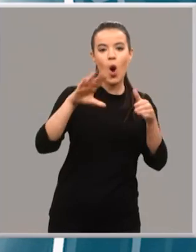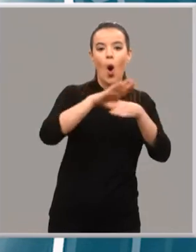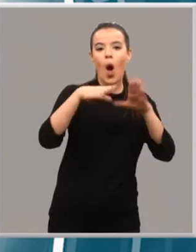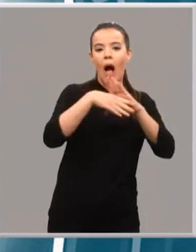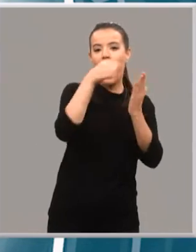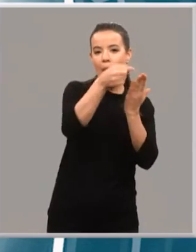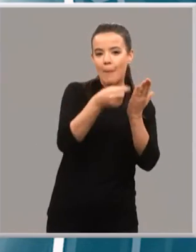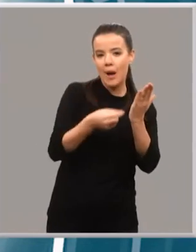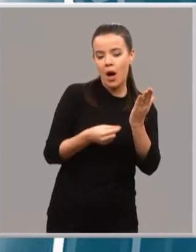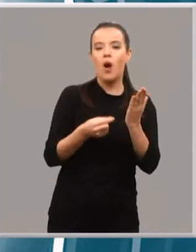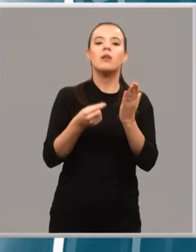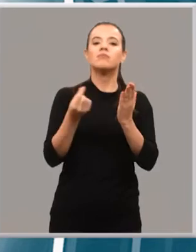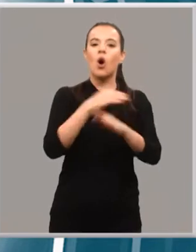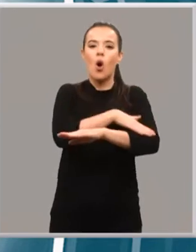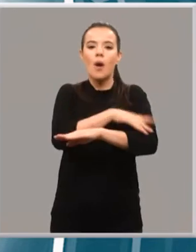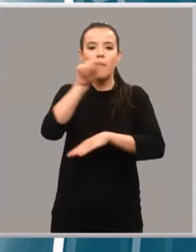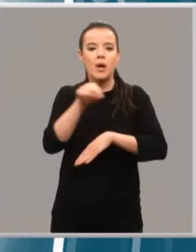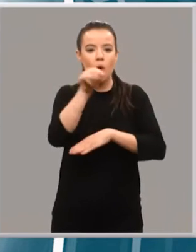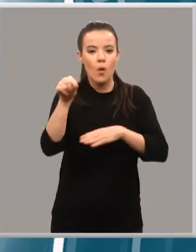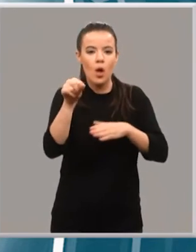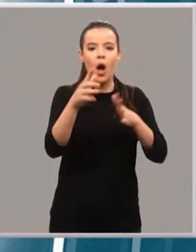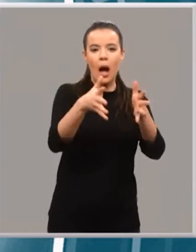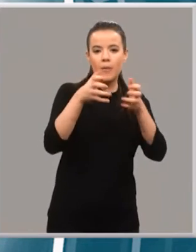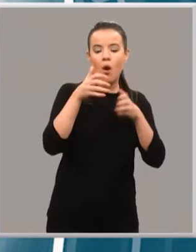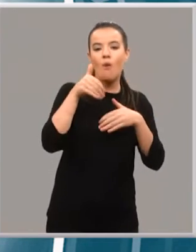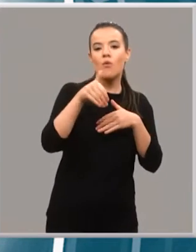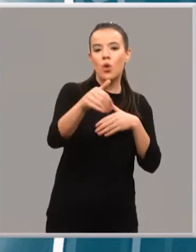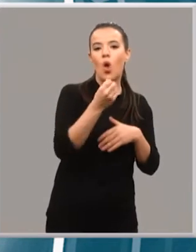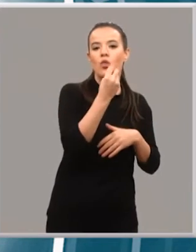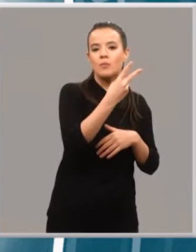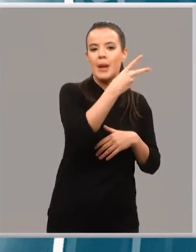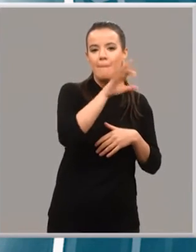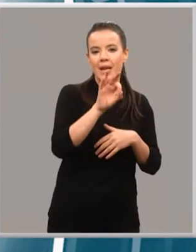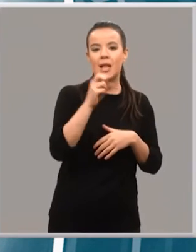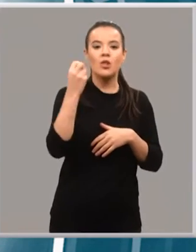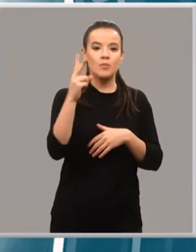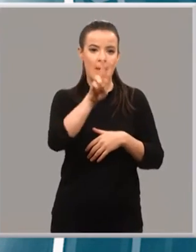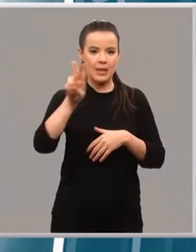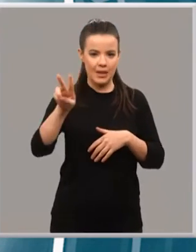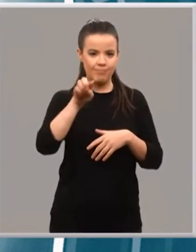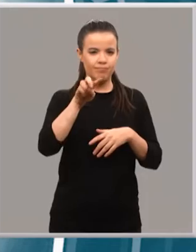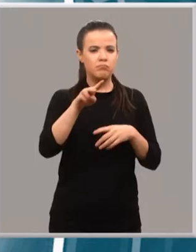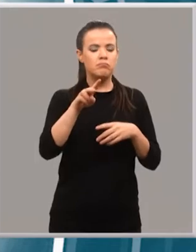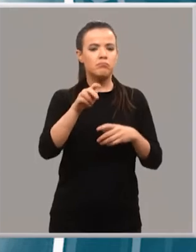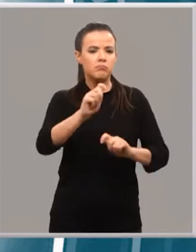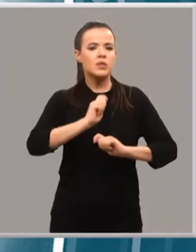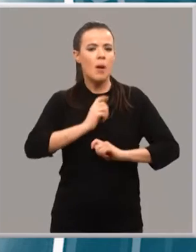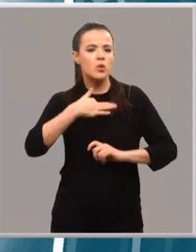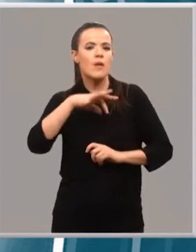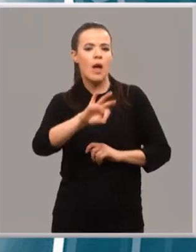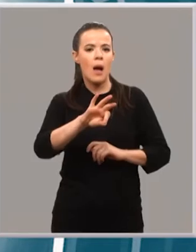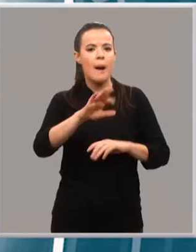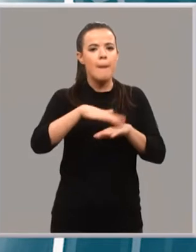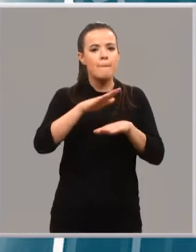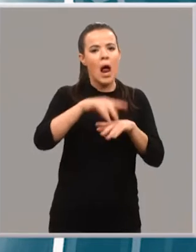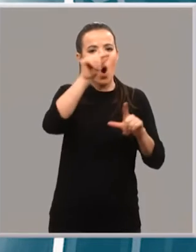presupuestario a medio plazo para el periodo 2020-2022. Un instrumento que permitirá avanzar en la elaboración de las